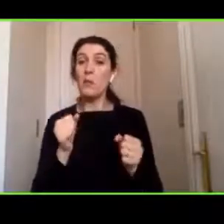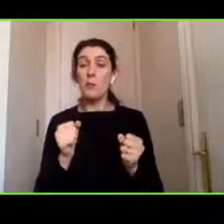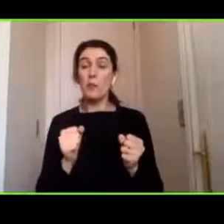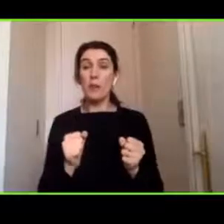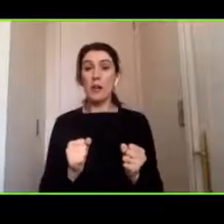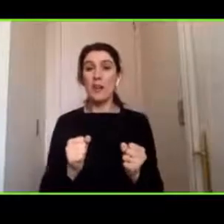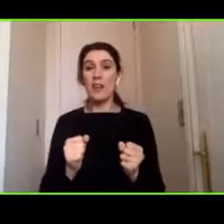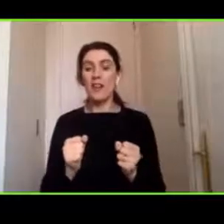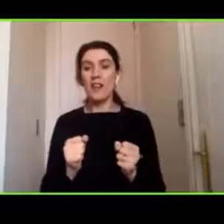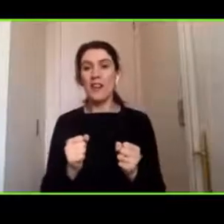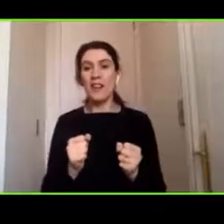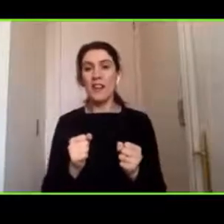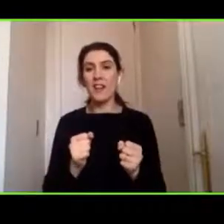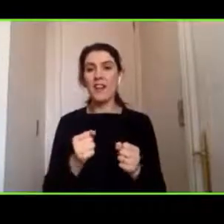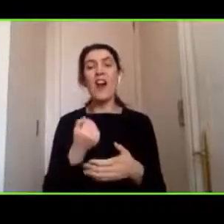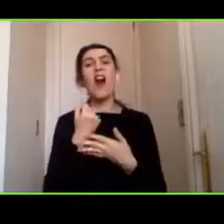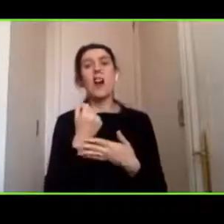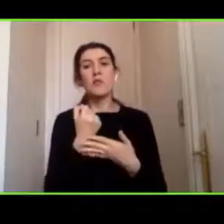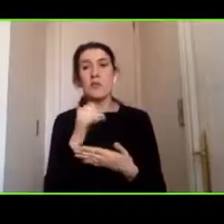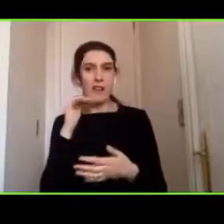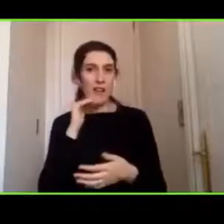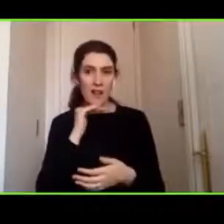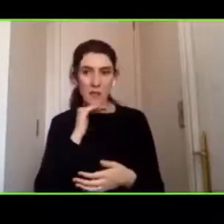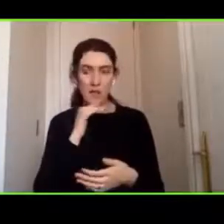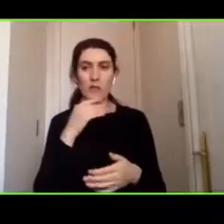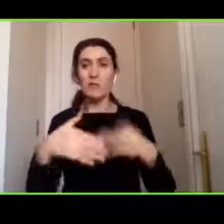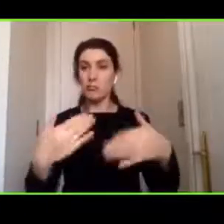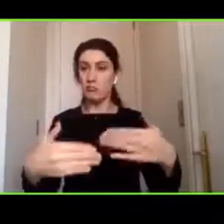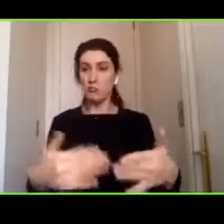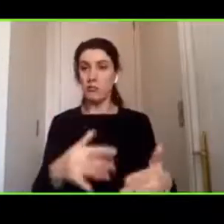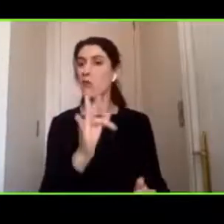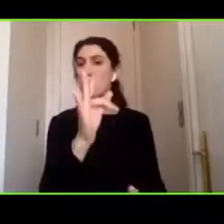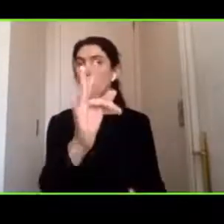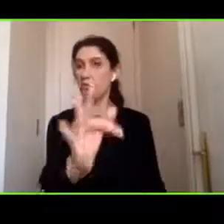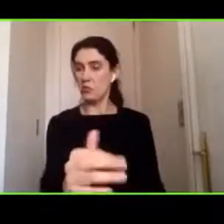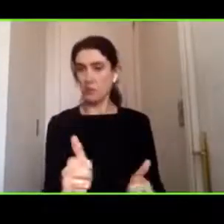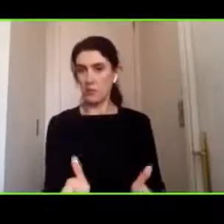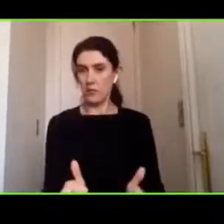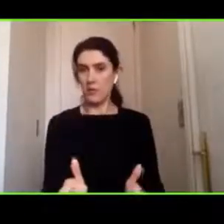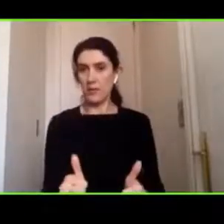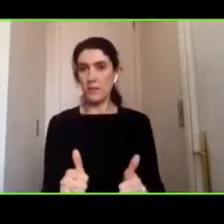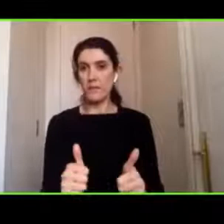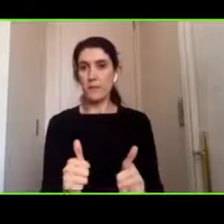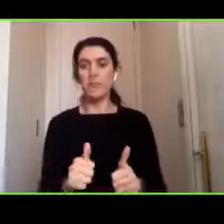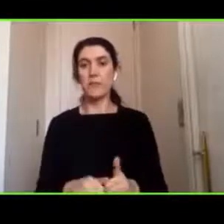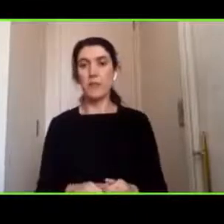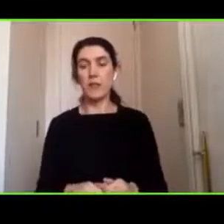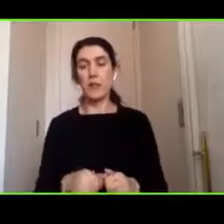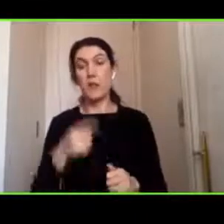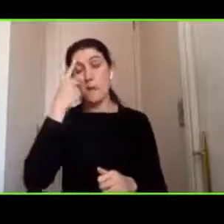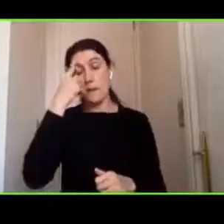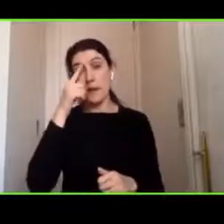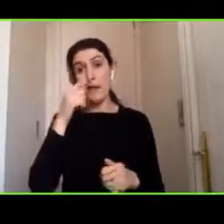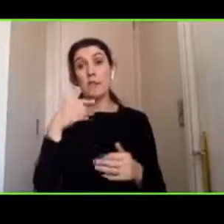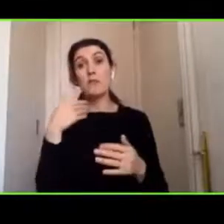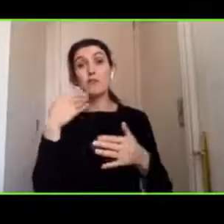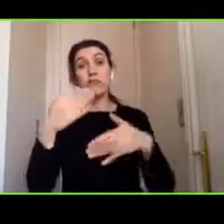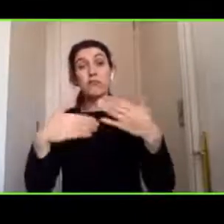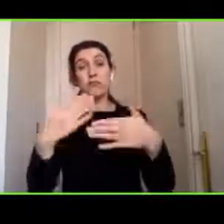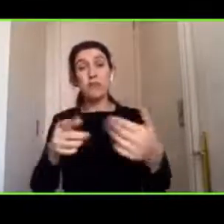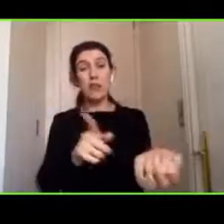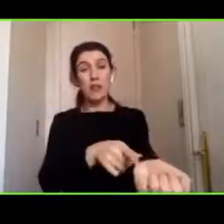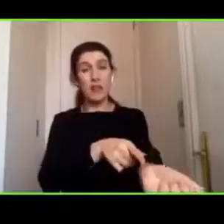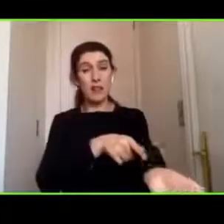temprana y efectivamente continuar. Pero se ha visto que en la evolución a largo plazo